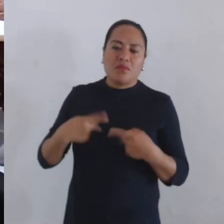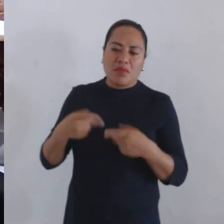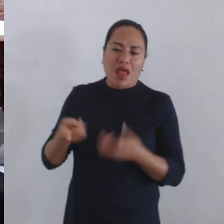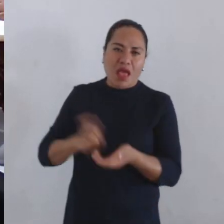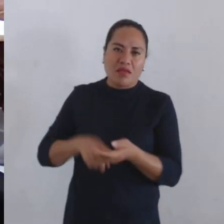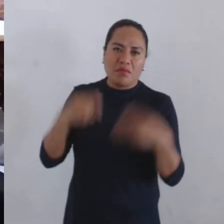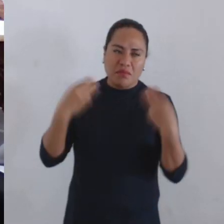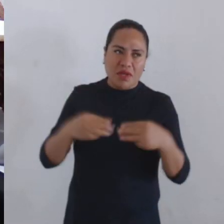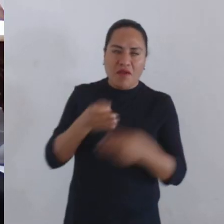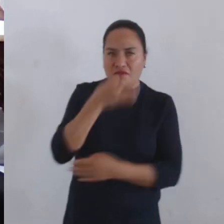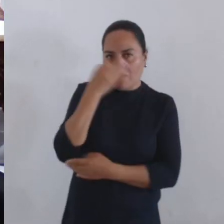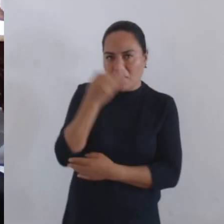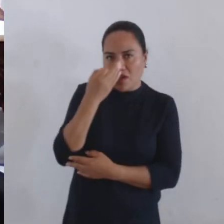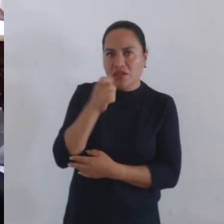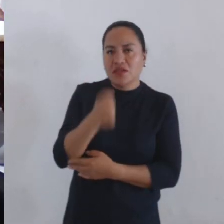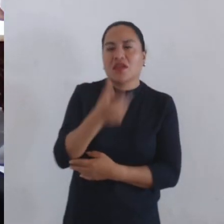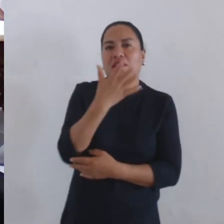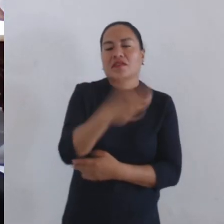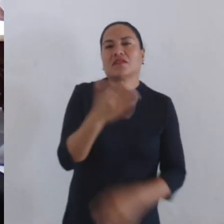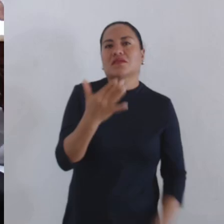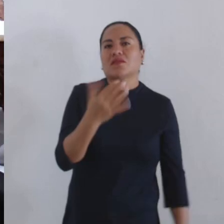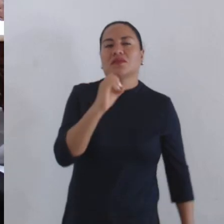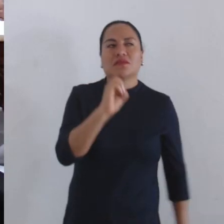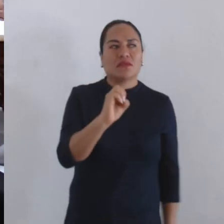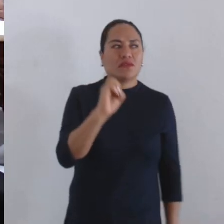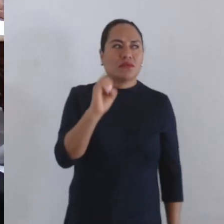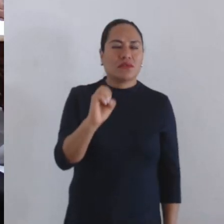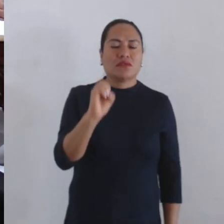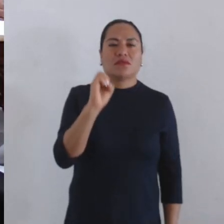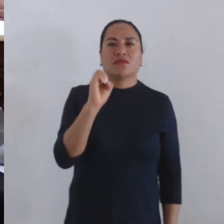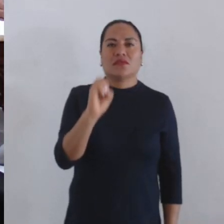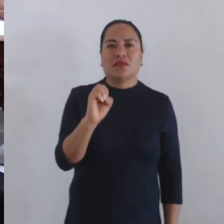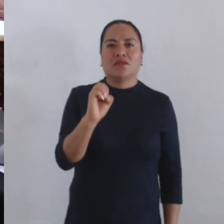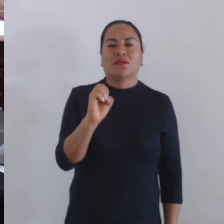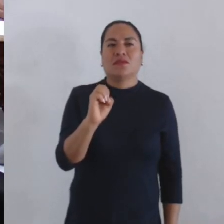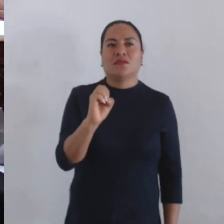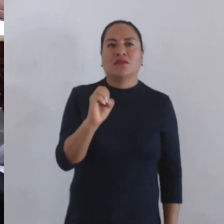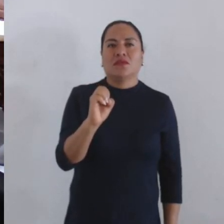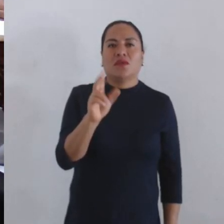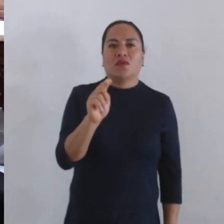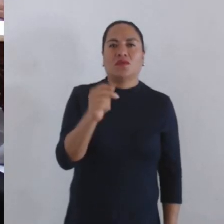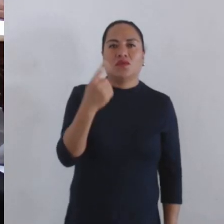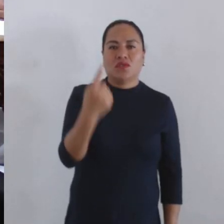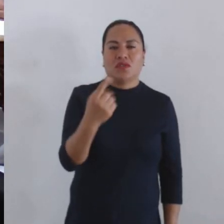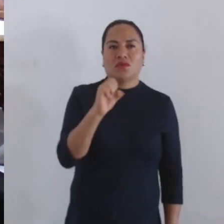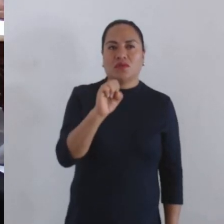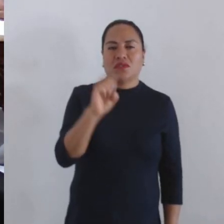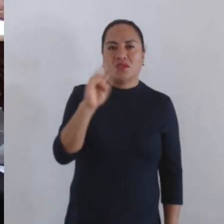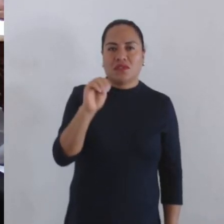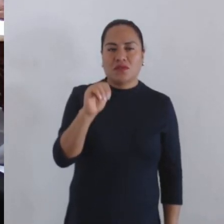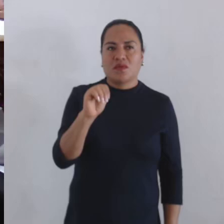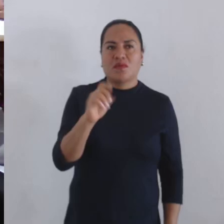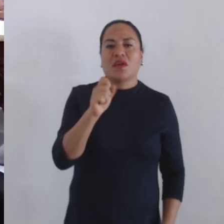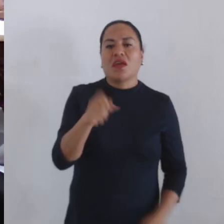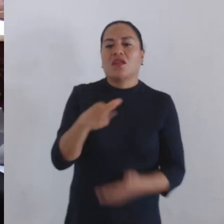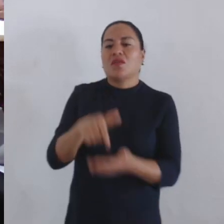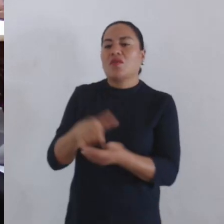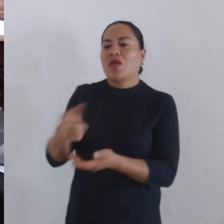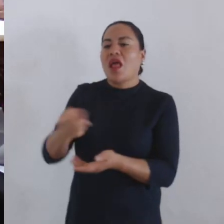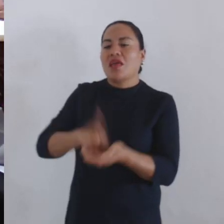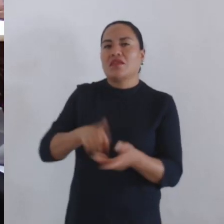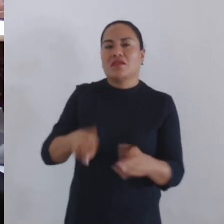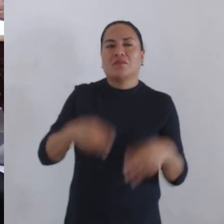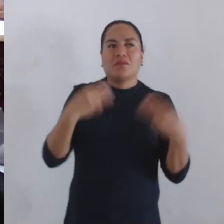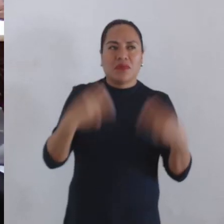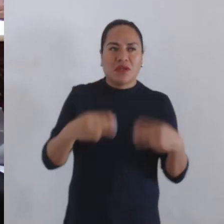Flores, objeto cuenta, 1050-0000-8169, ubicado en el interior